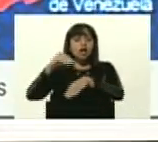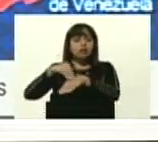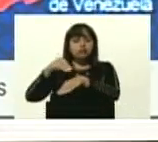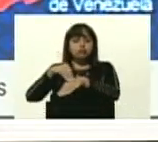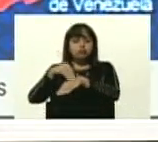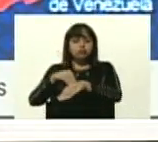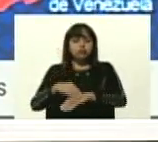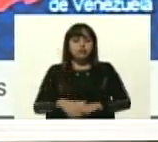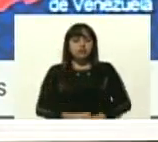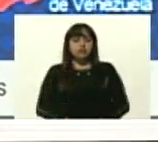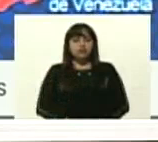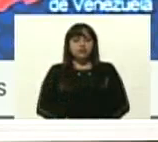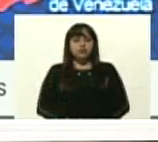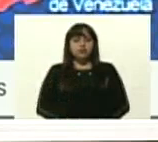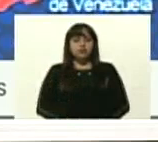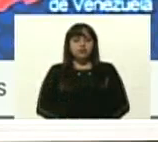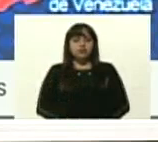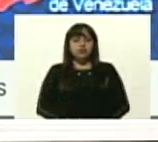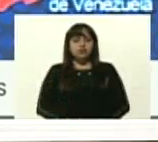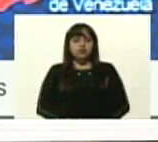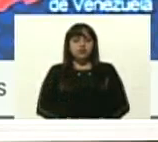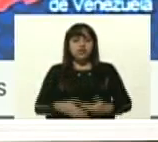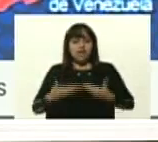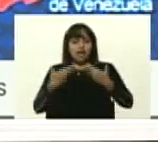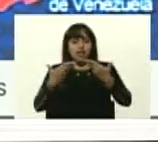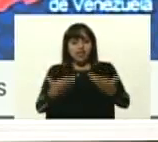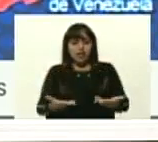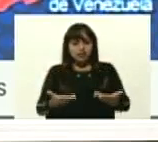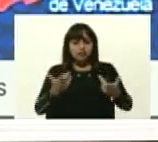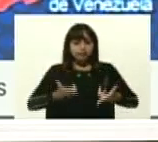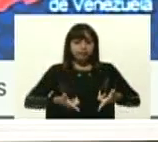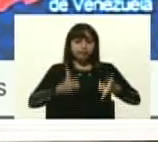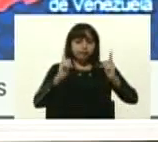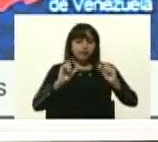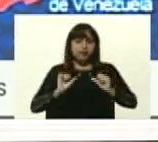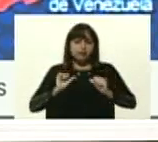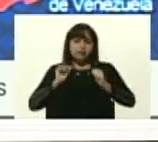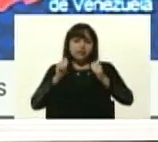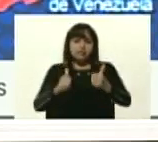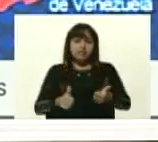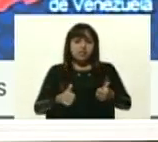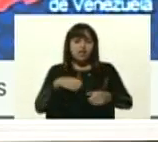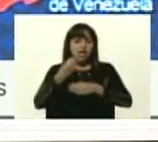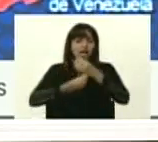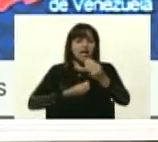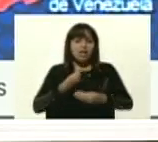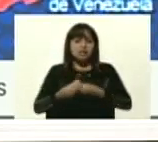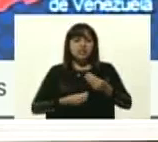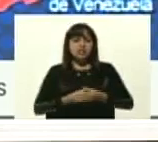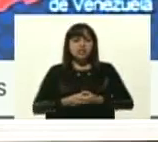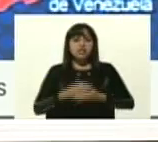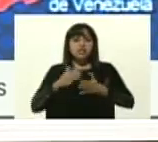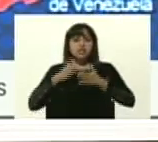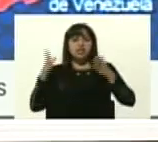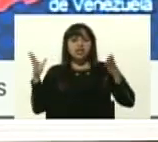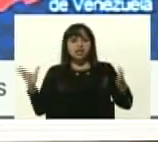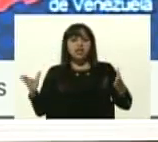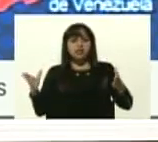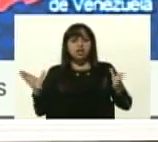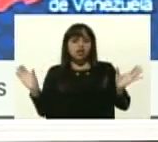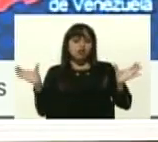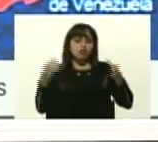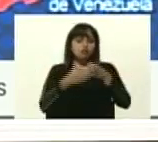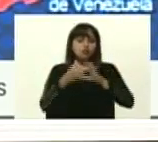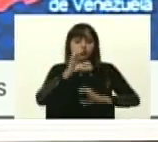y a dar el pistoletazo de partida a la creación del gran Polo